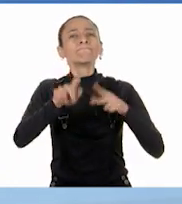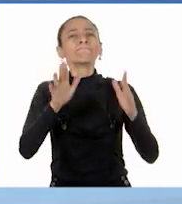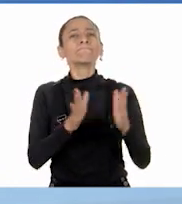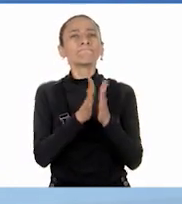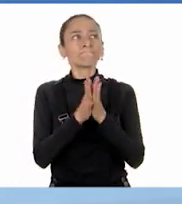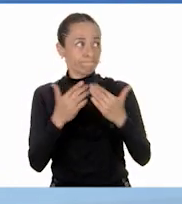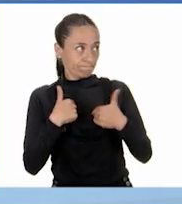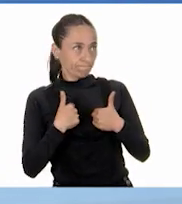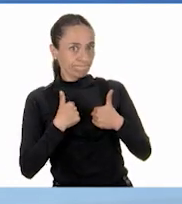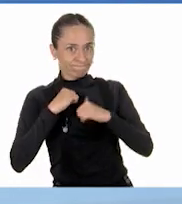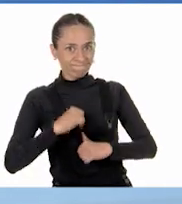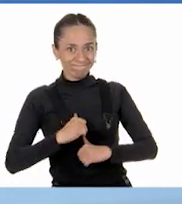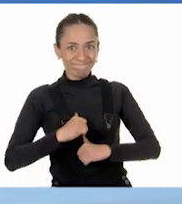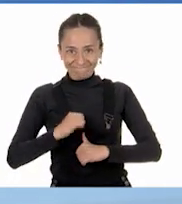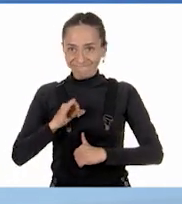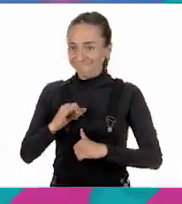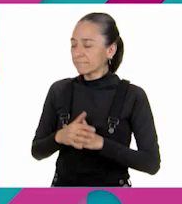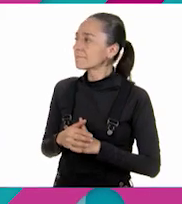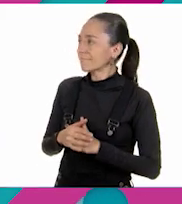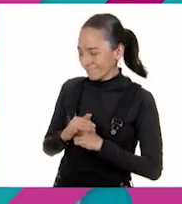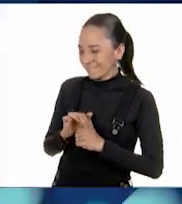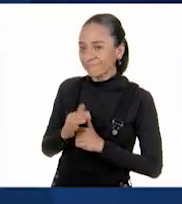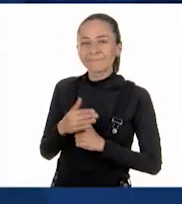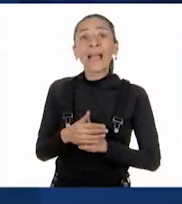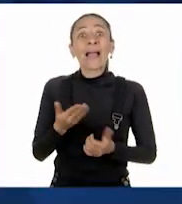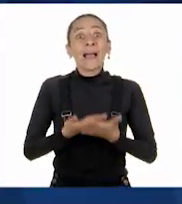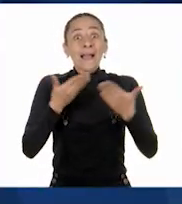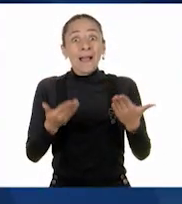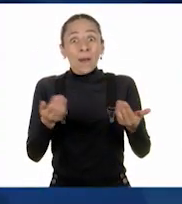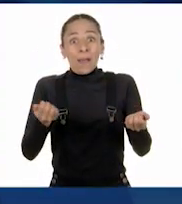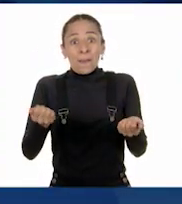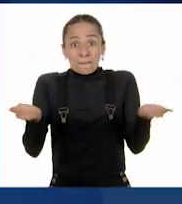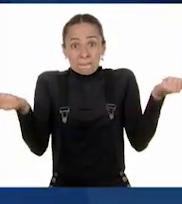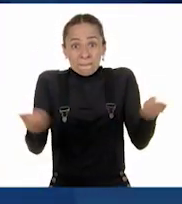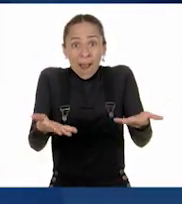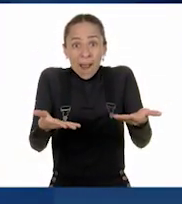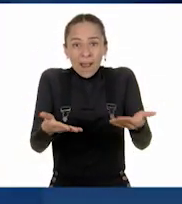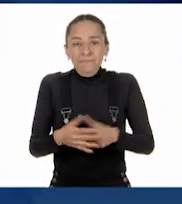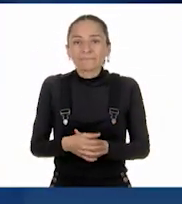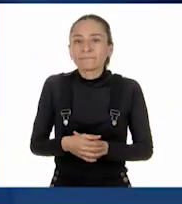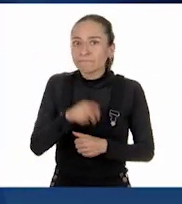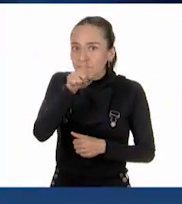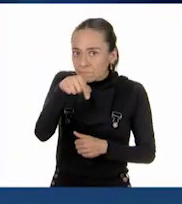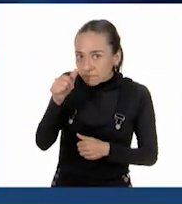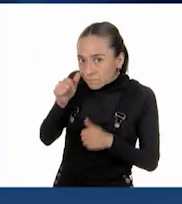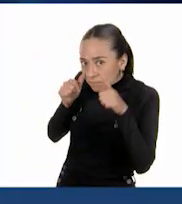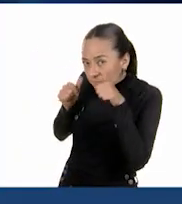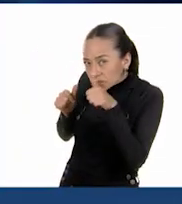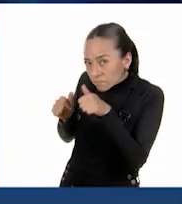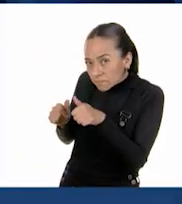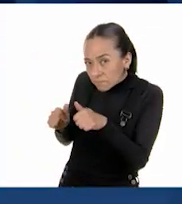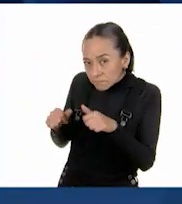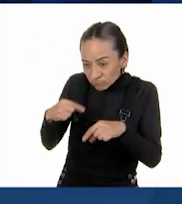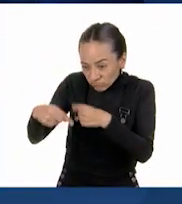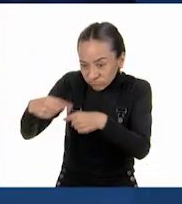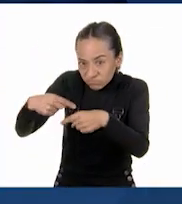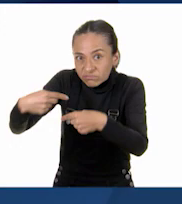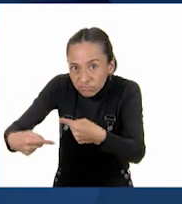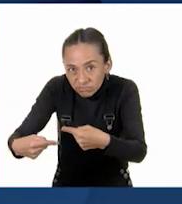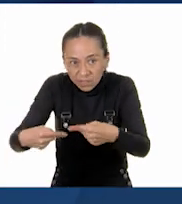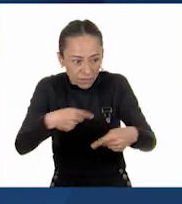hay que tirar los dados. Pongan mucha atención a su pantalla cómo giran esos dados.